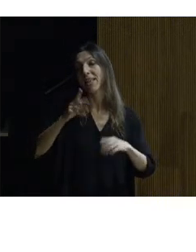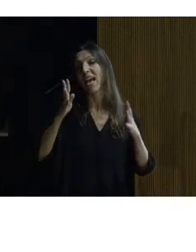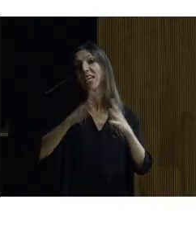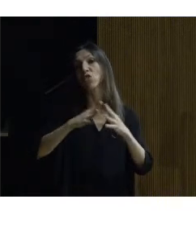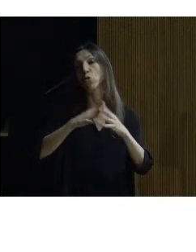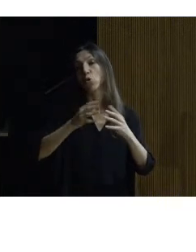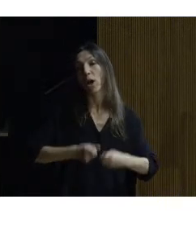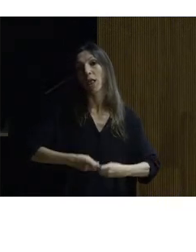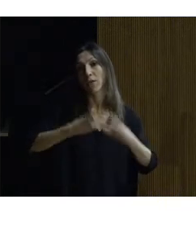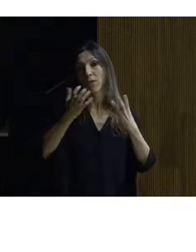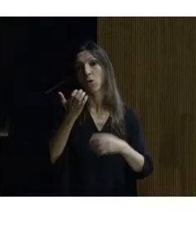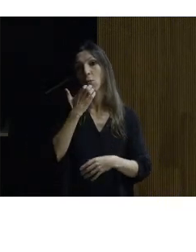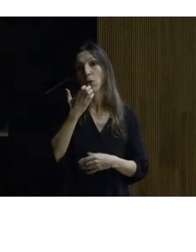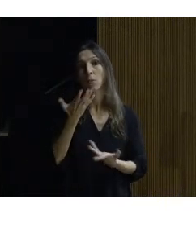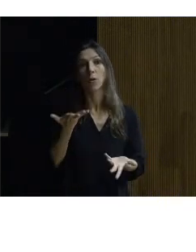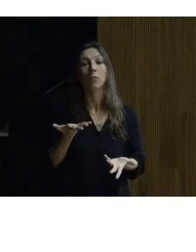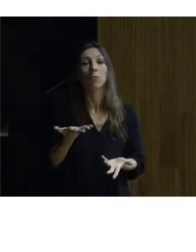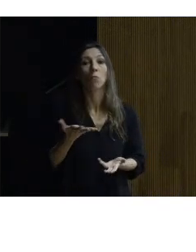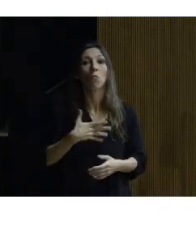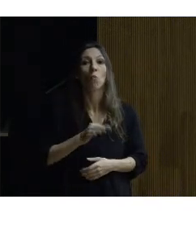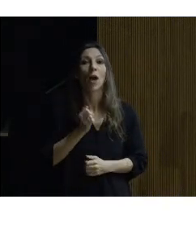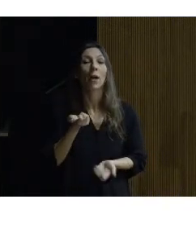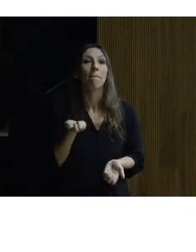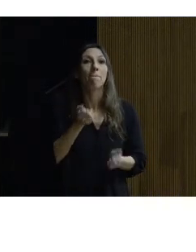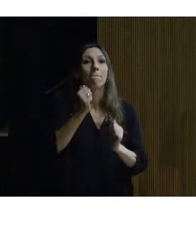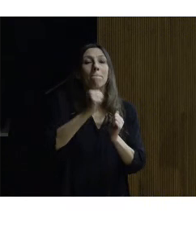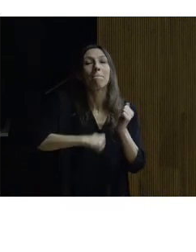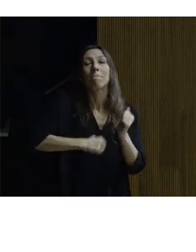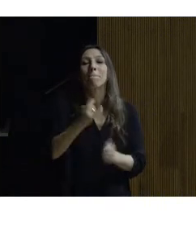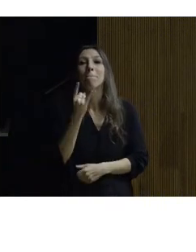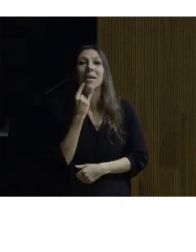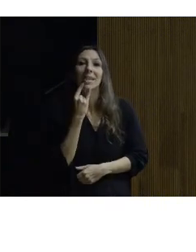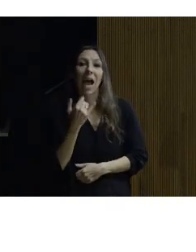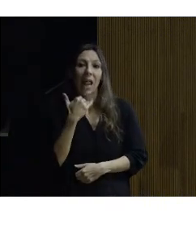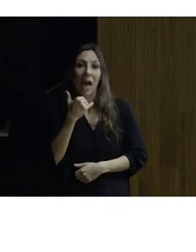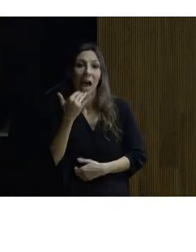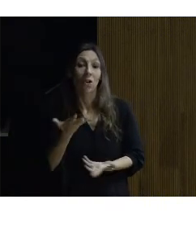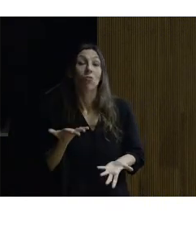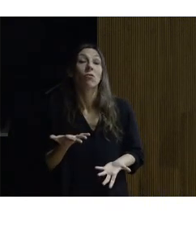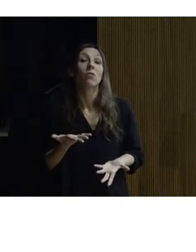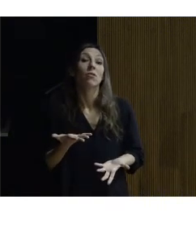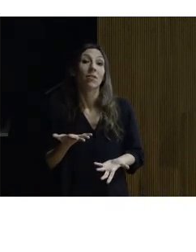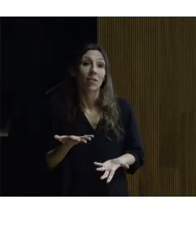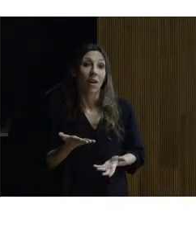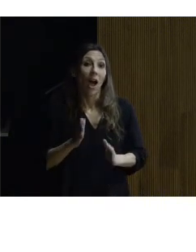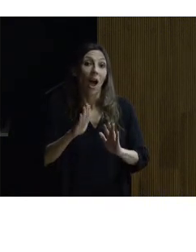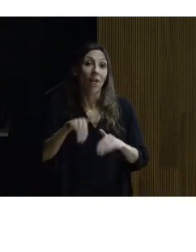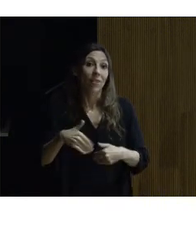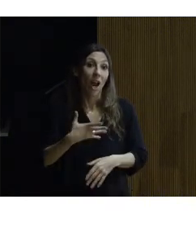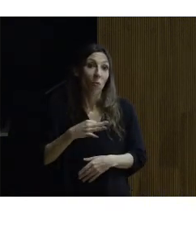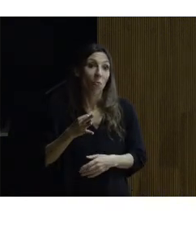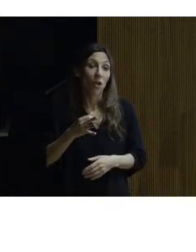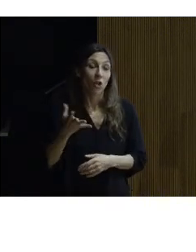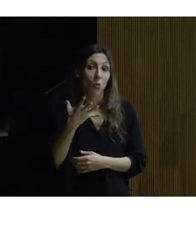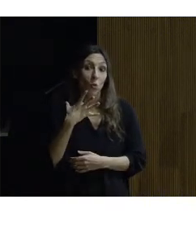magnético en marcha en un sitio hay elementos metálicos pues esos elementos metálicos tienen la física manía de quedarse con parte del campo